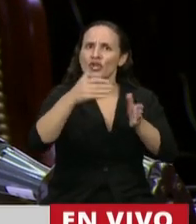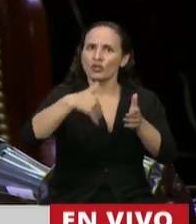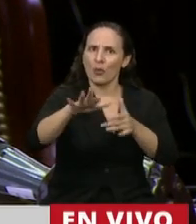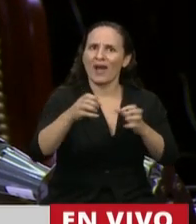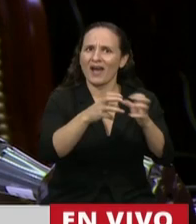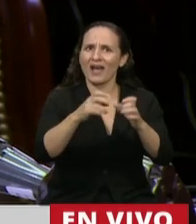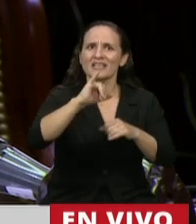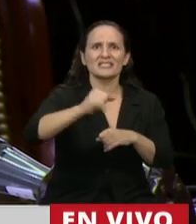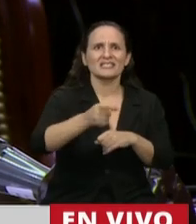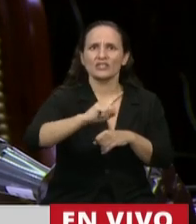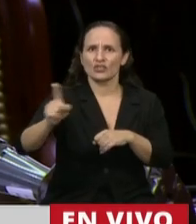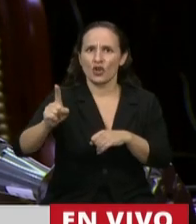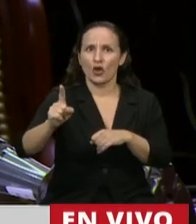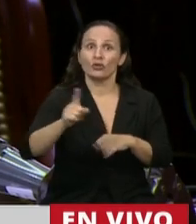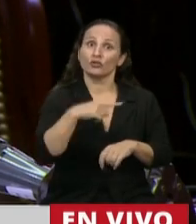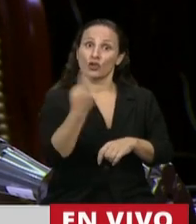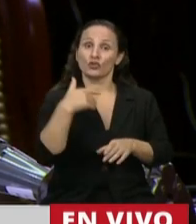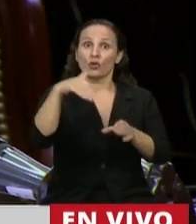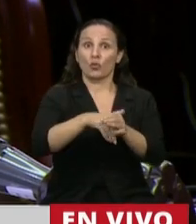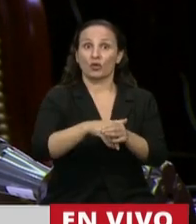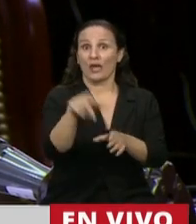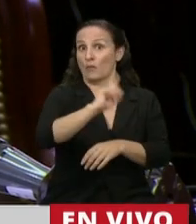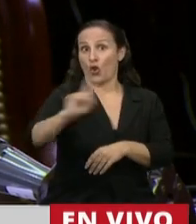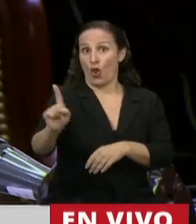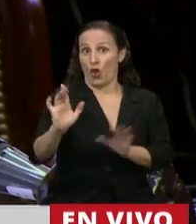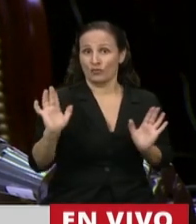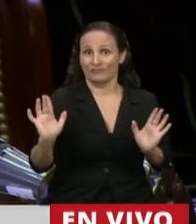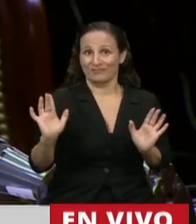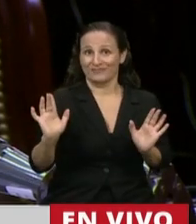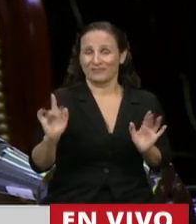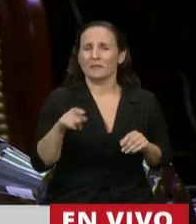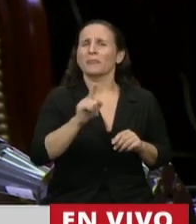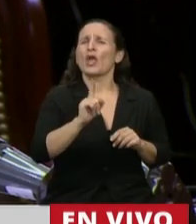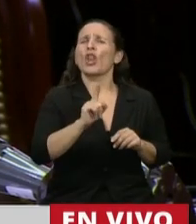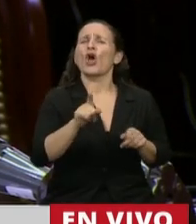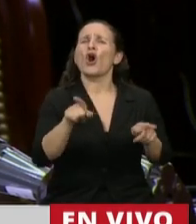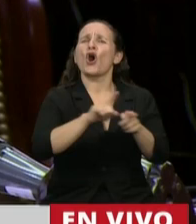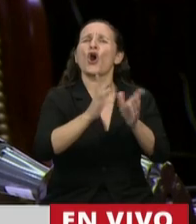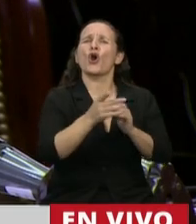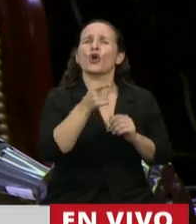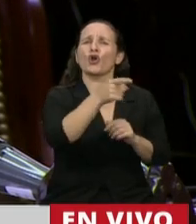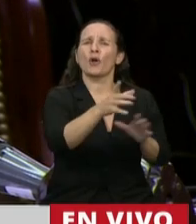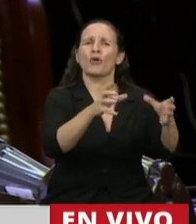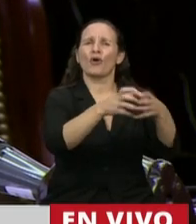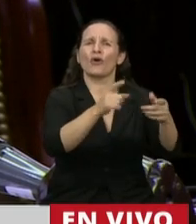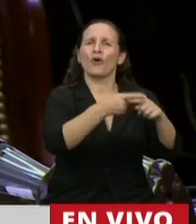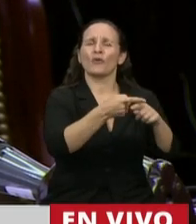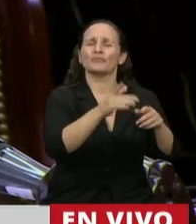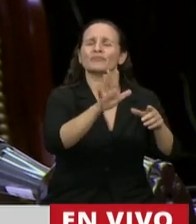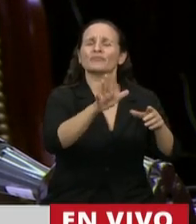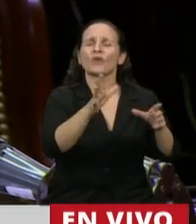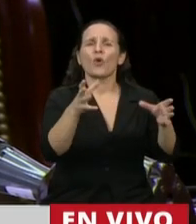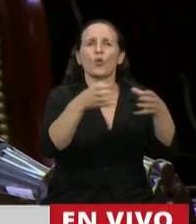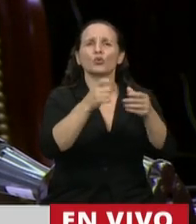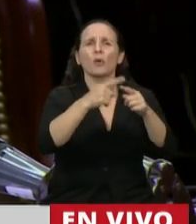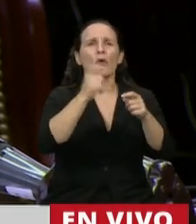no, y nosotros votamos en contra, y no que sigamos la postura que tiene el interbloque de Junto por el Cambio.